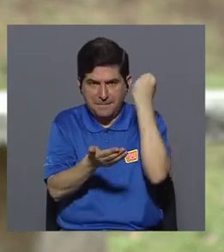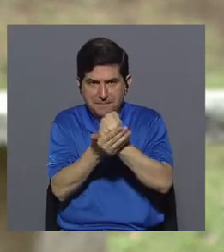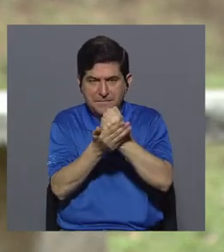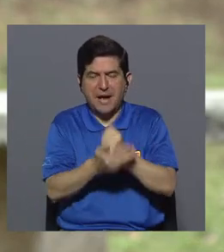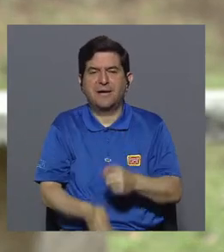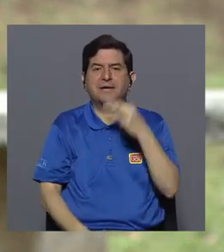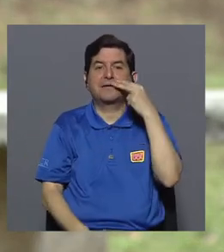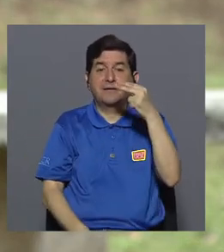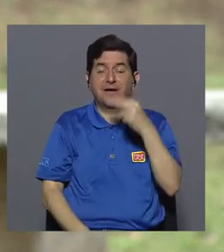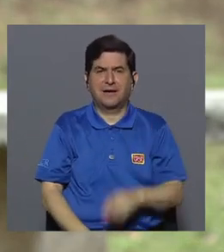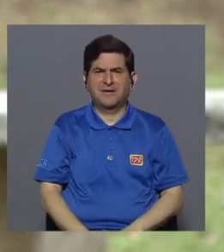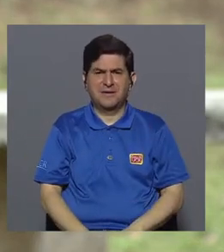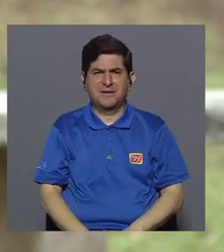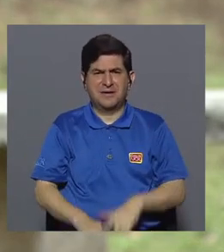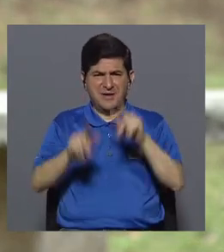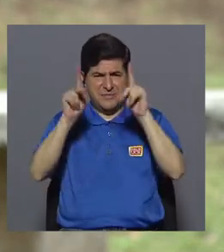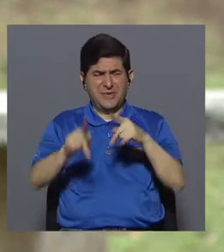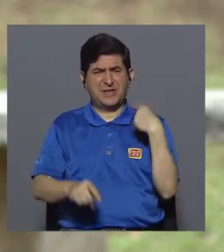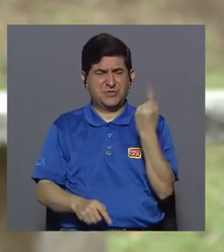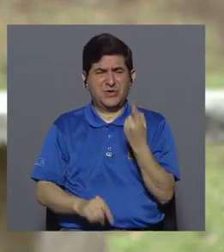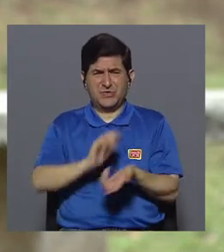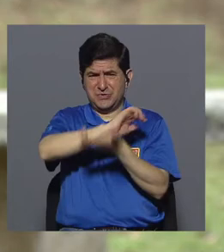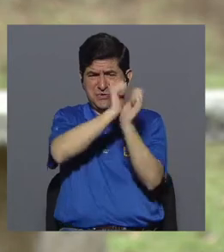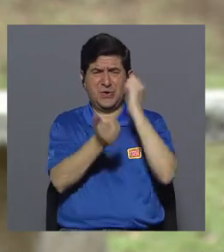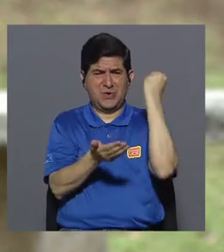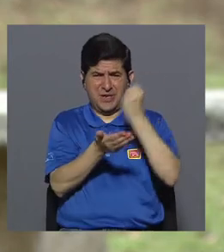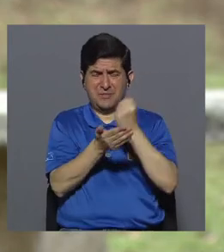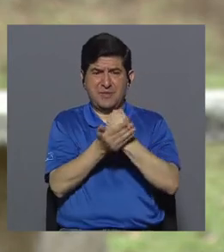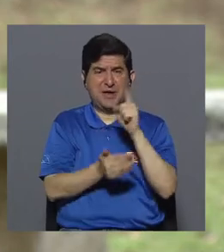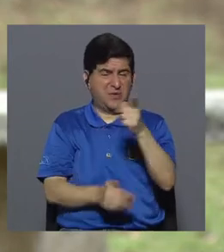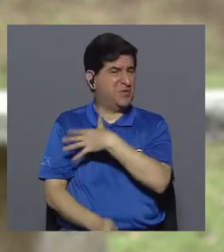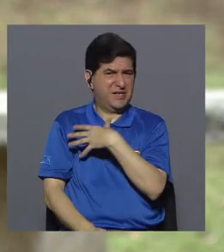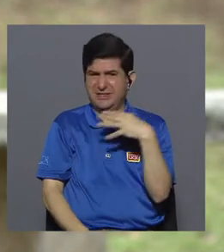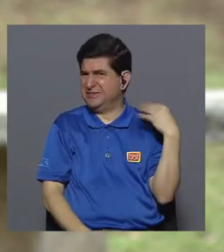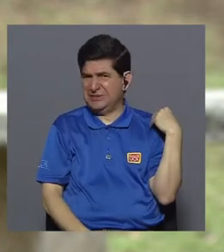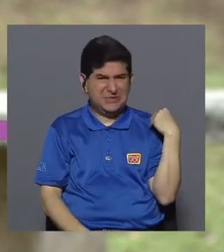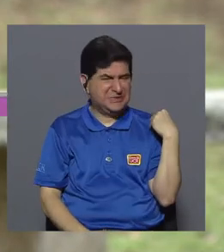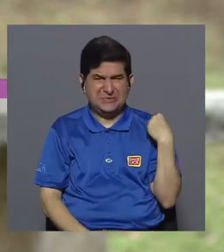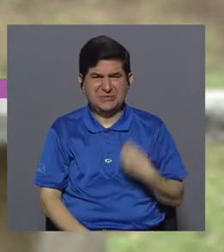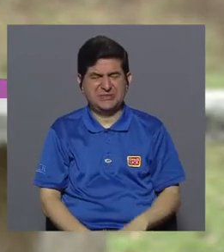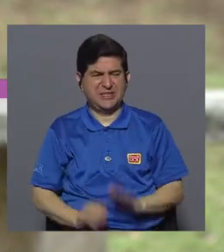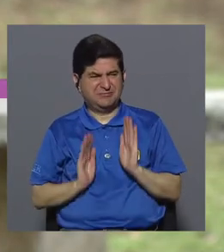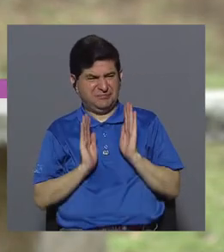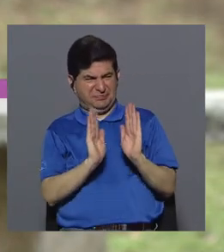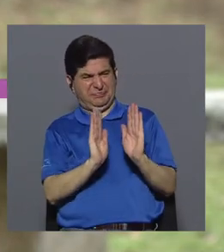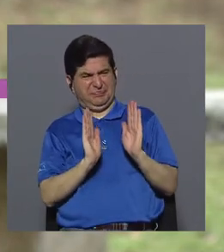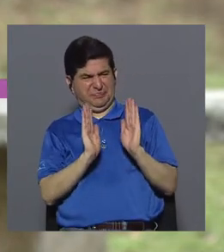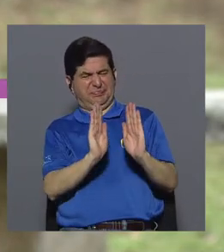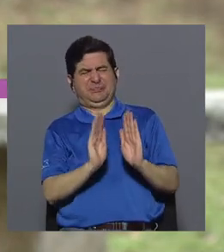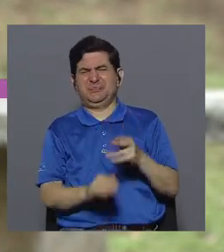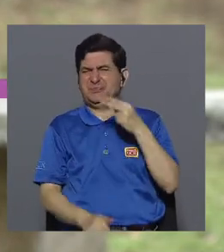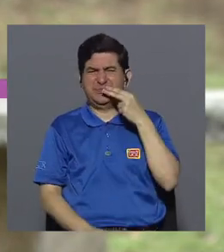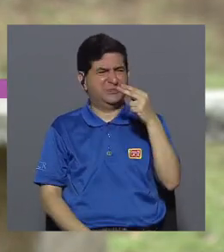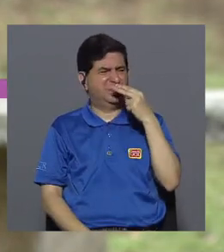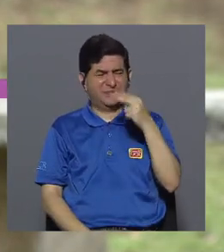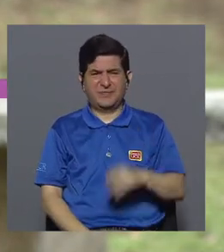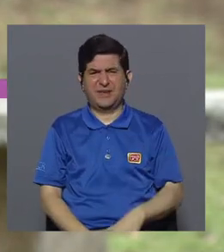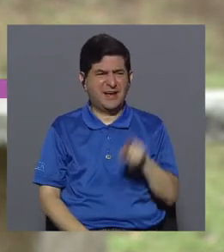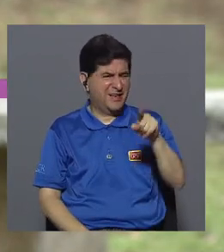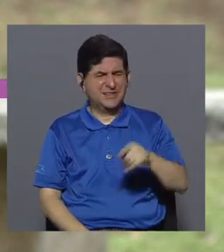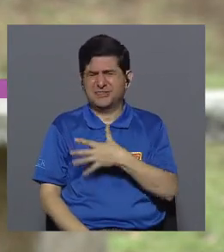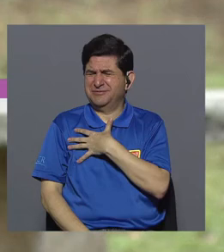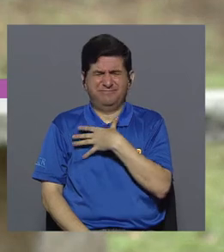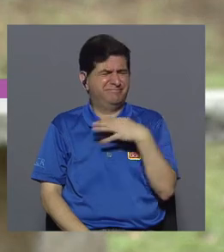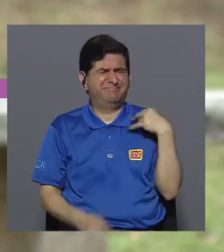cigarrillo, aunque parezca muchos usuarios al solo cambiar la marca por una que no les guste, empiezan a dejar de consumir porque les